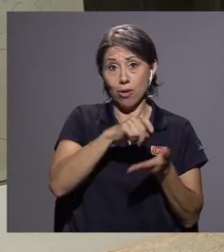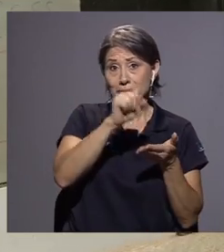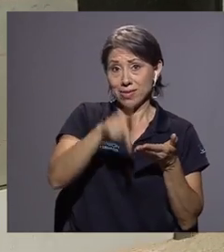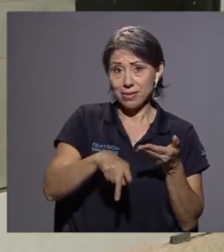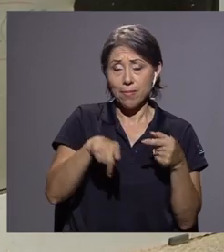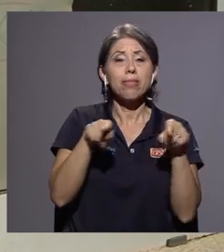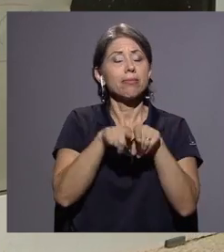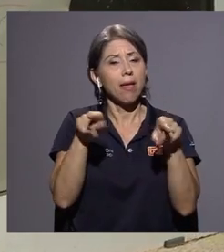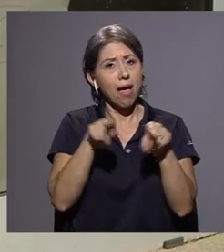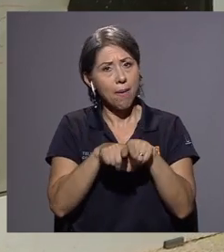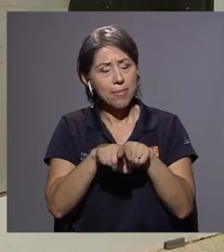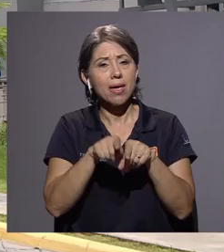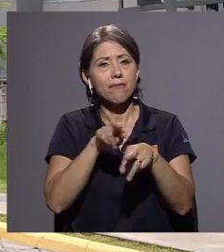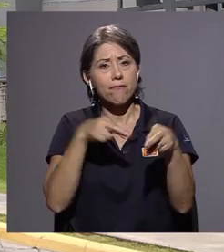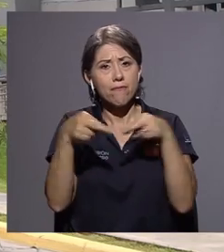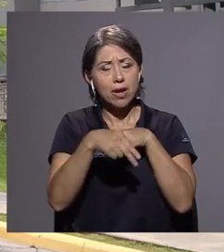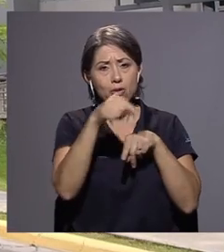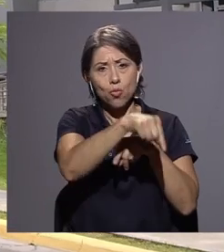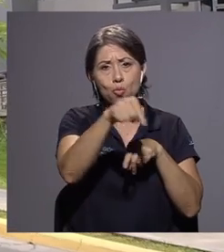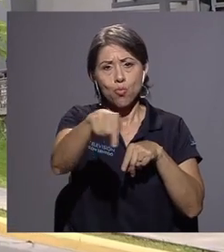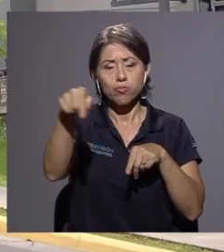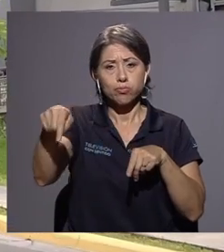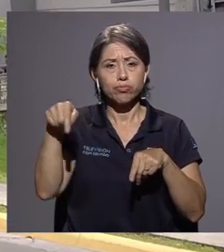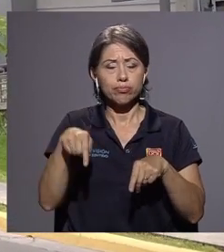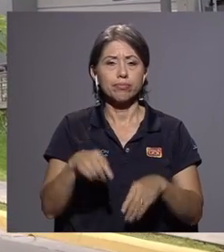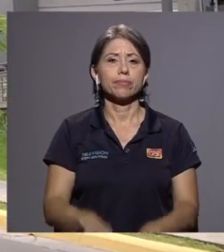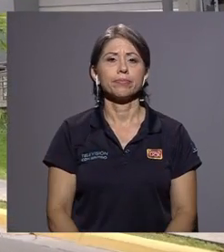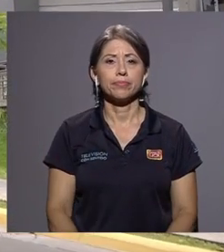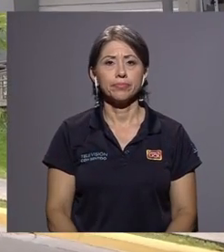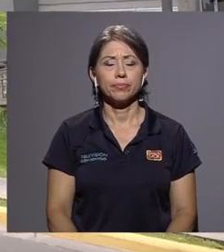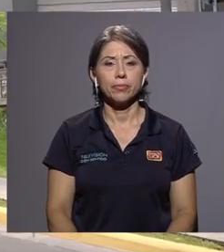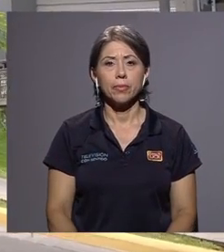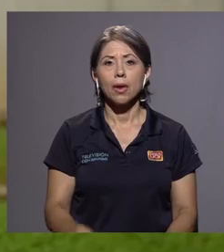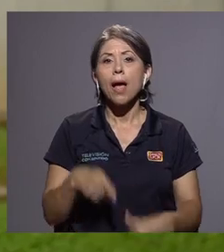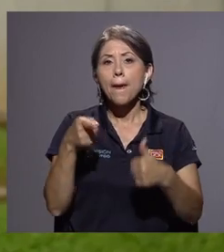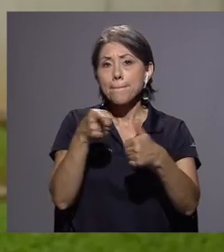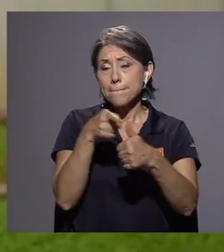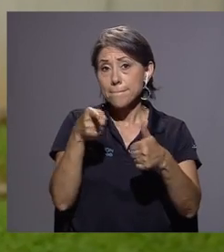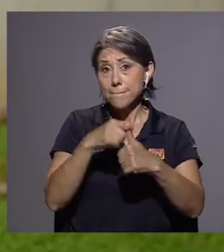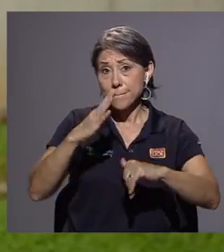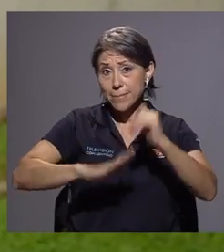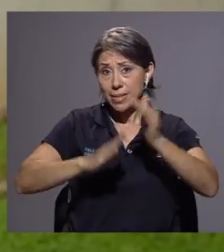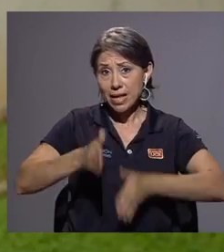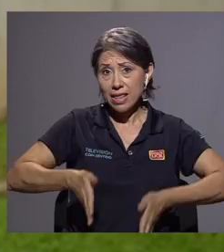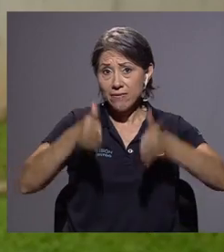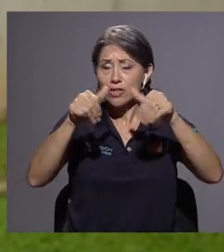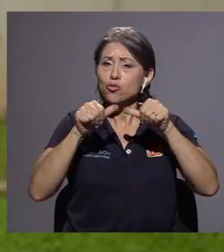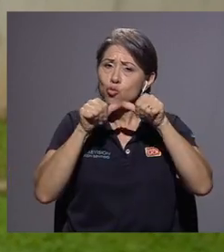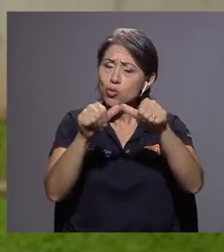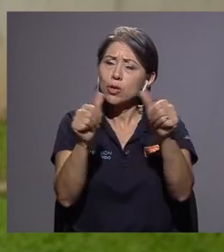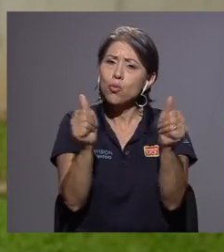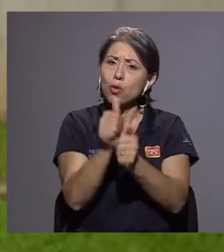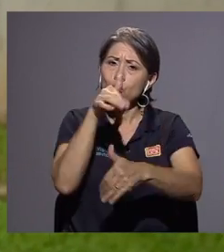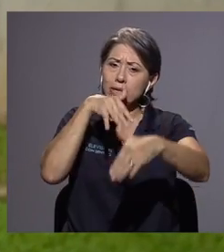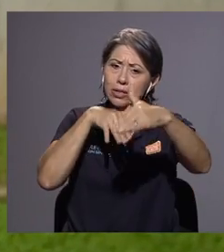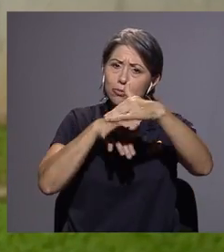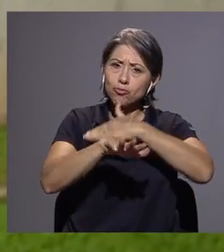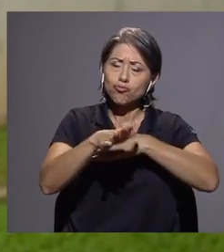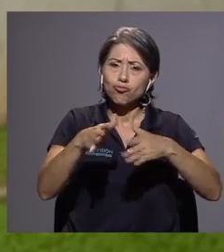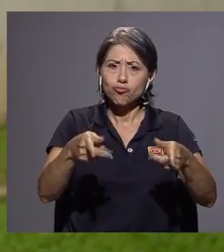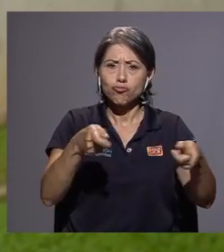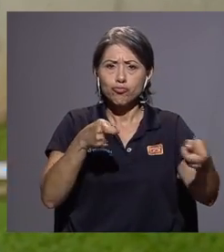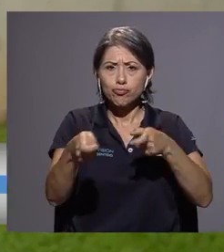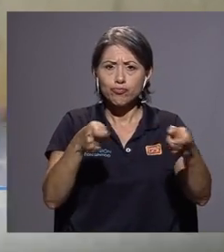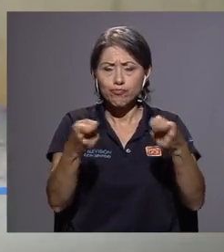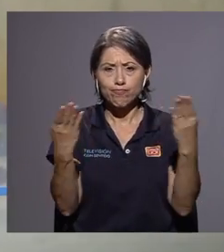UCR, sino también en las sedes regionales y los recintos. Bueno, en primer lugar el edificio sigue tomado, puesto que reconocemos